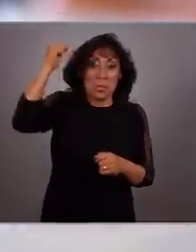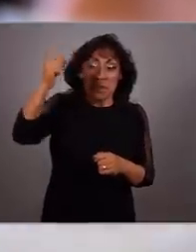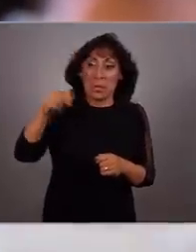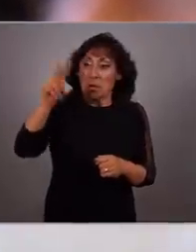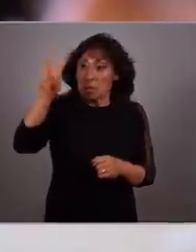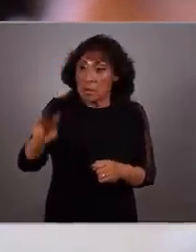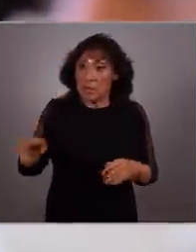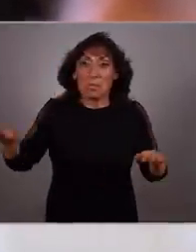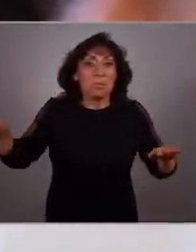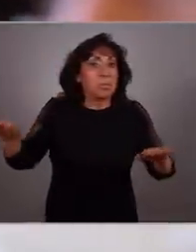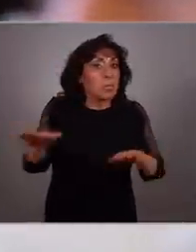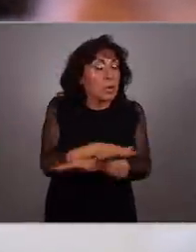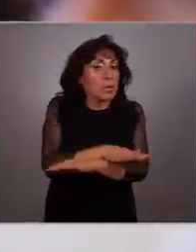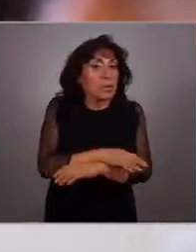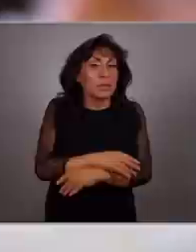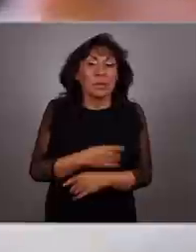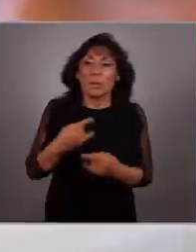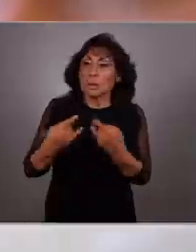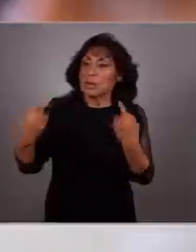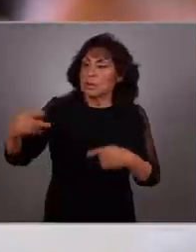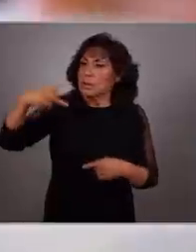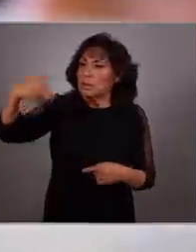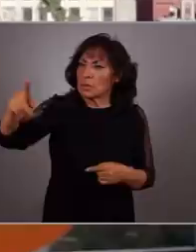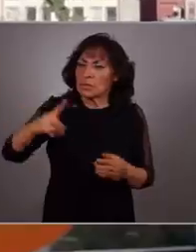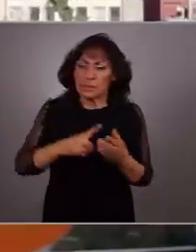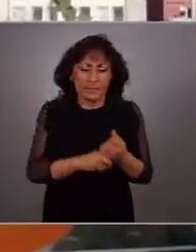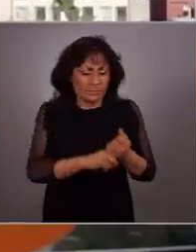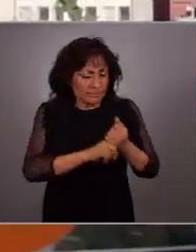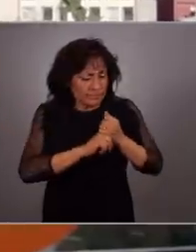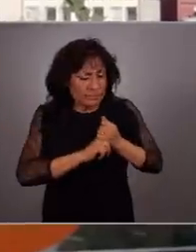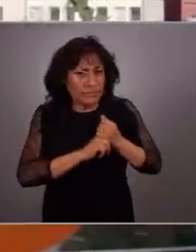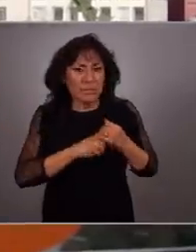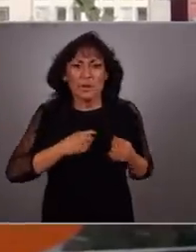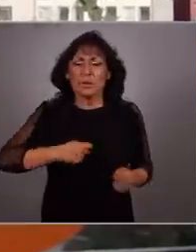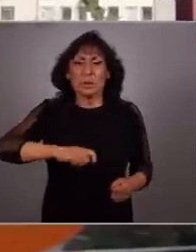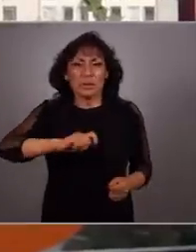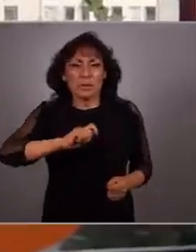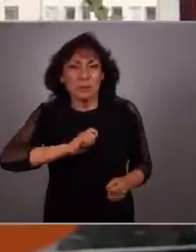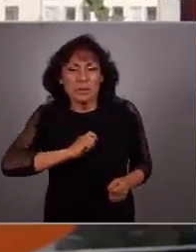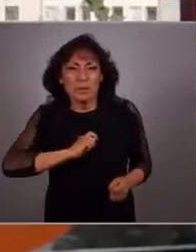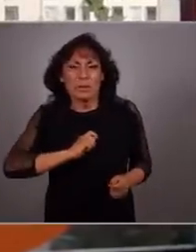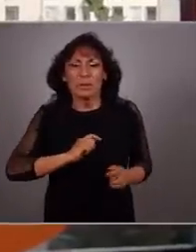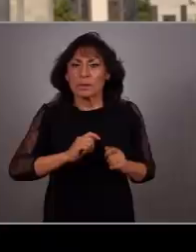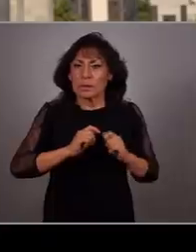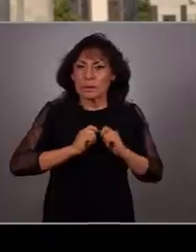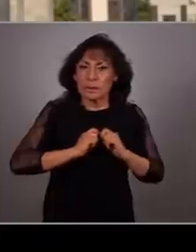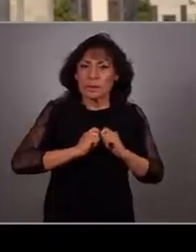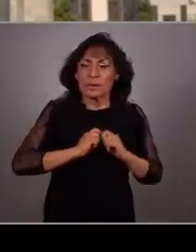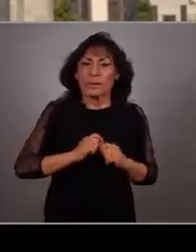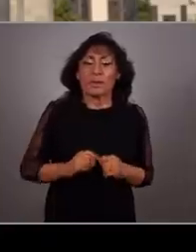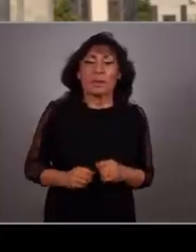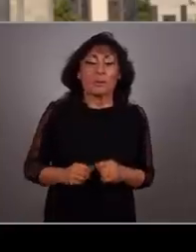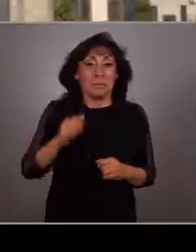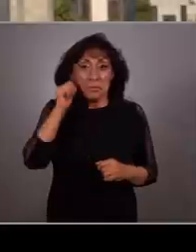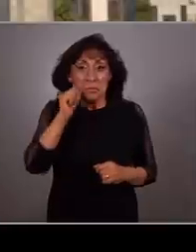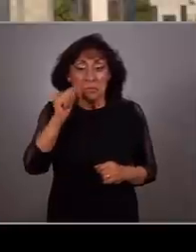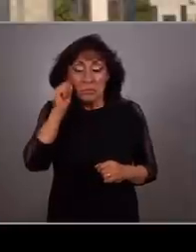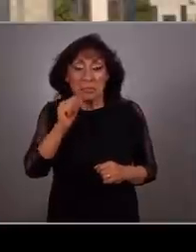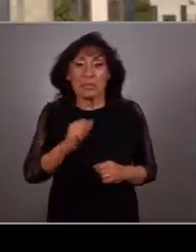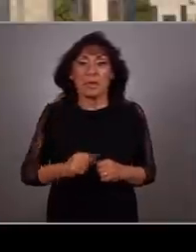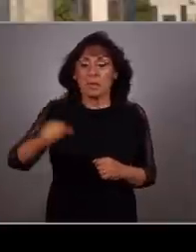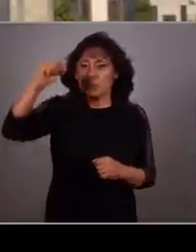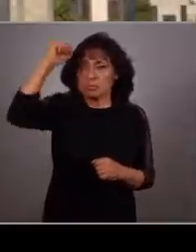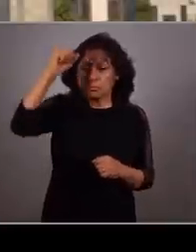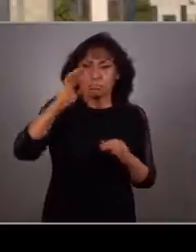para transformar su realidad. Sus historias las llevamos en la sangre, nos dan identidad y nos recuerdan que